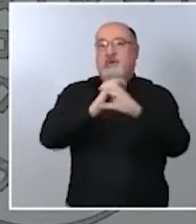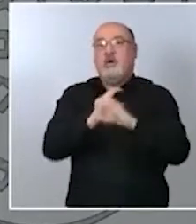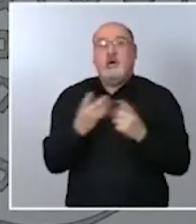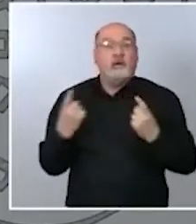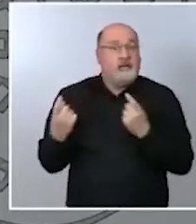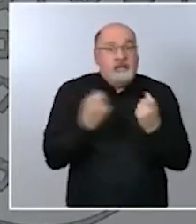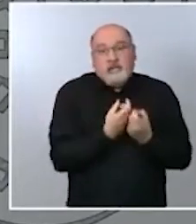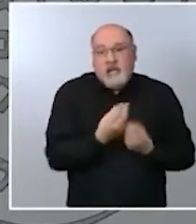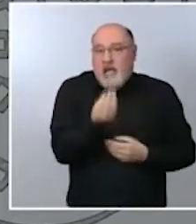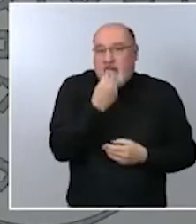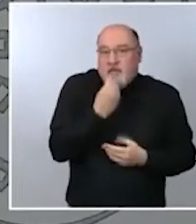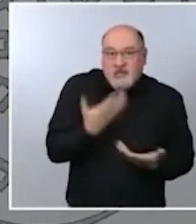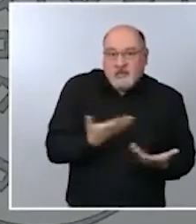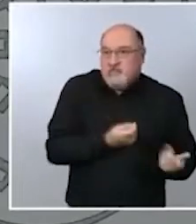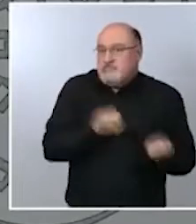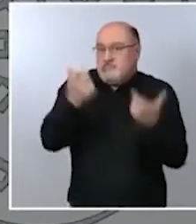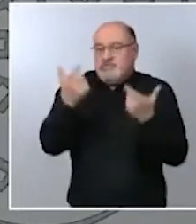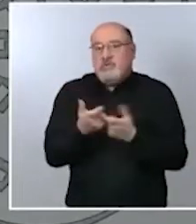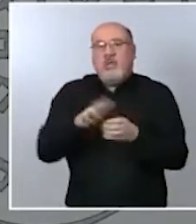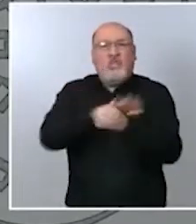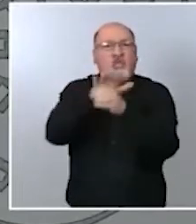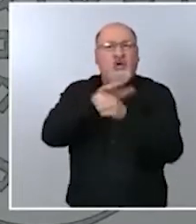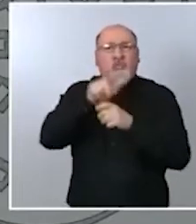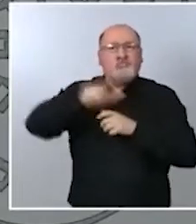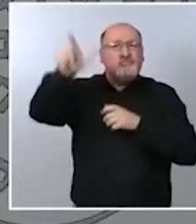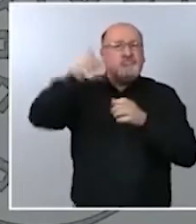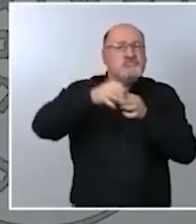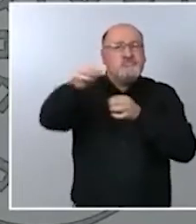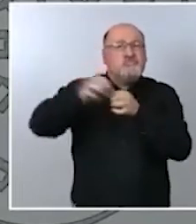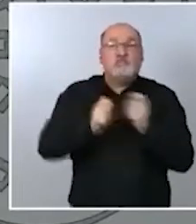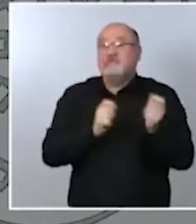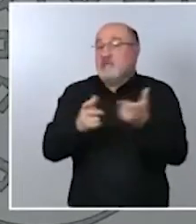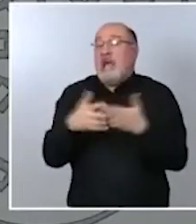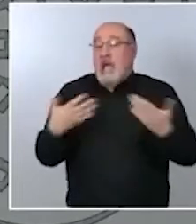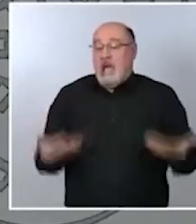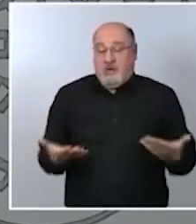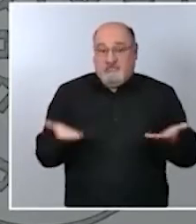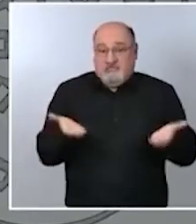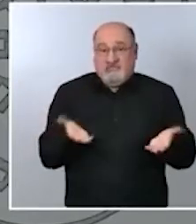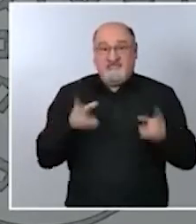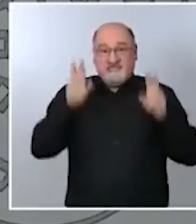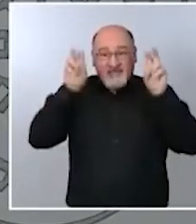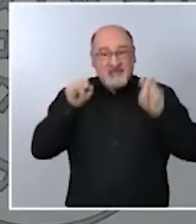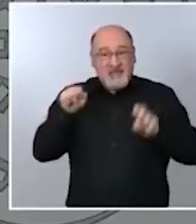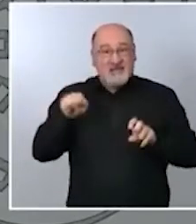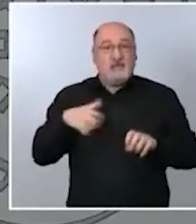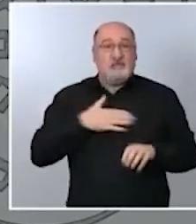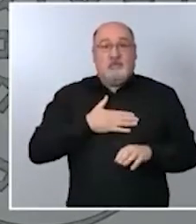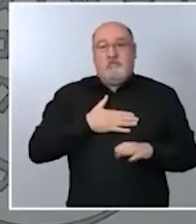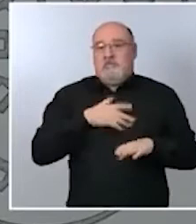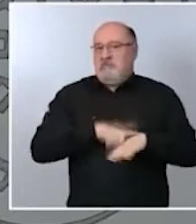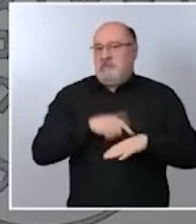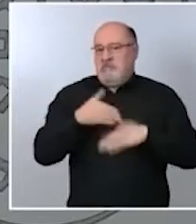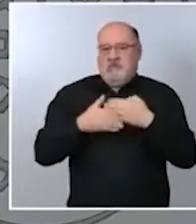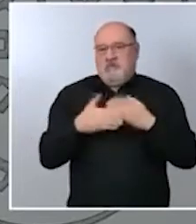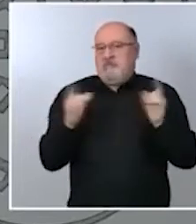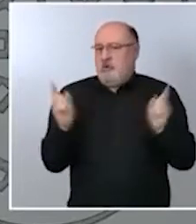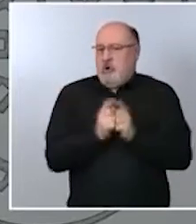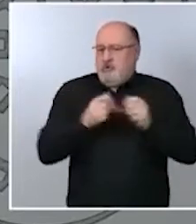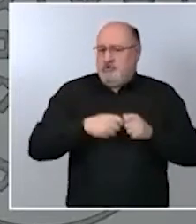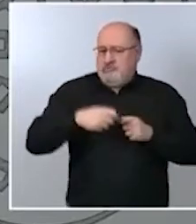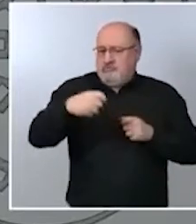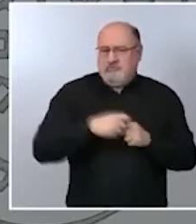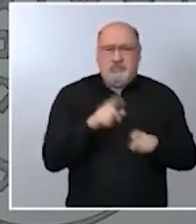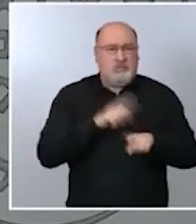alimentos a los lugares donde se dispensan yo en este sentido creo que en un tiempo bastante corto el